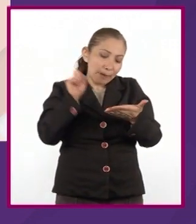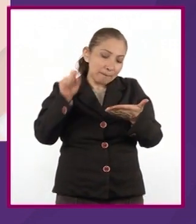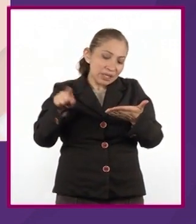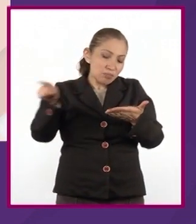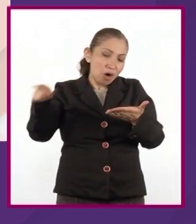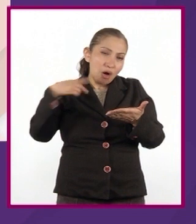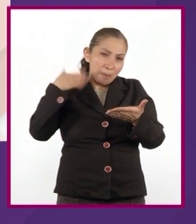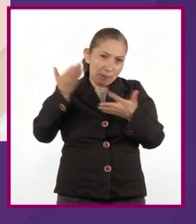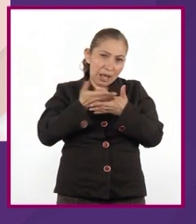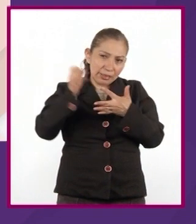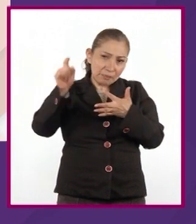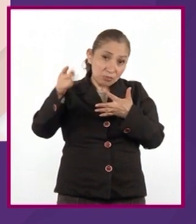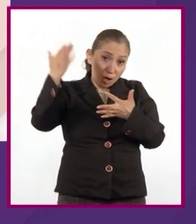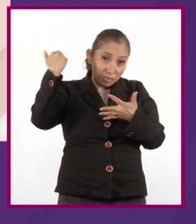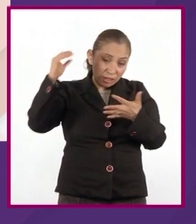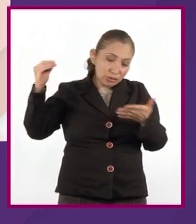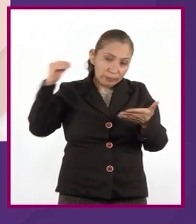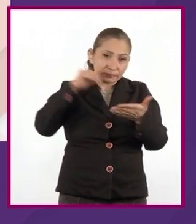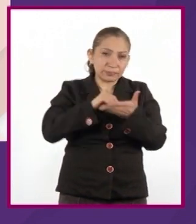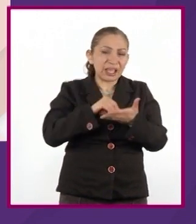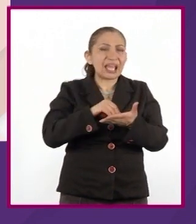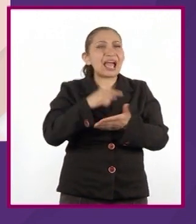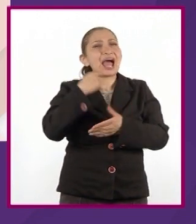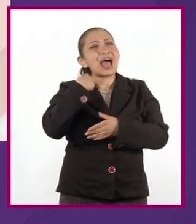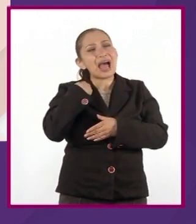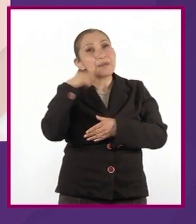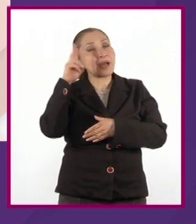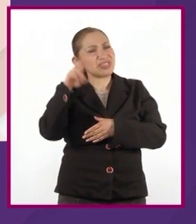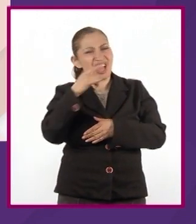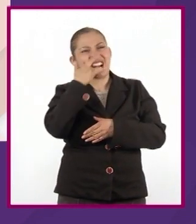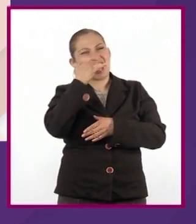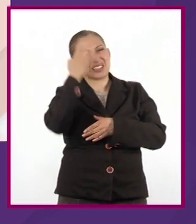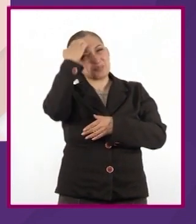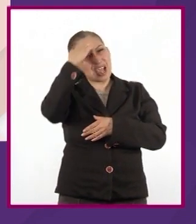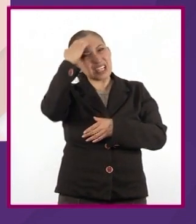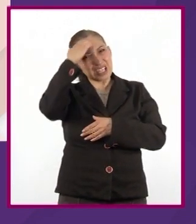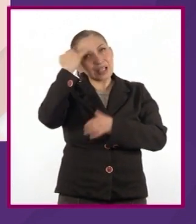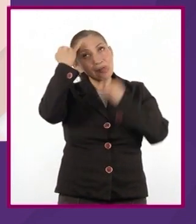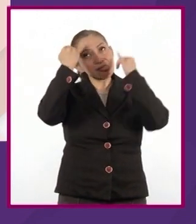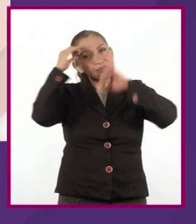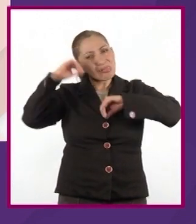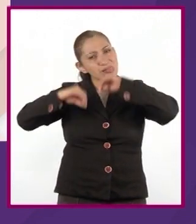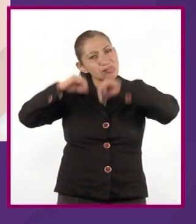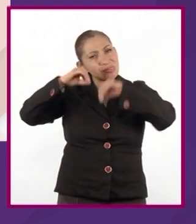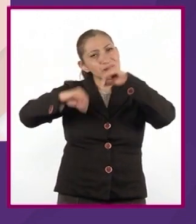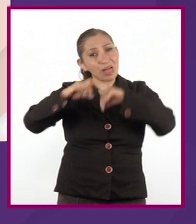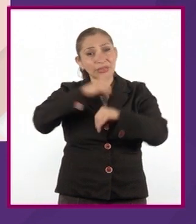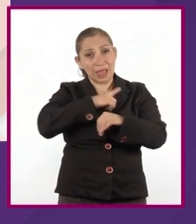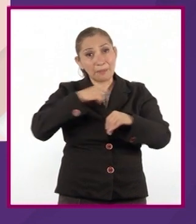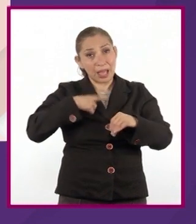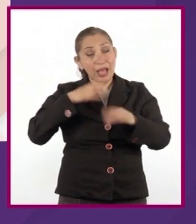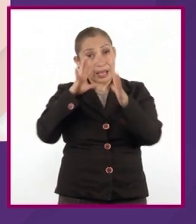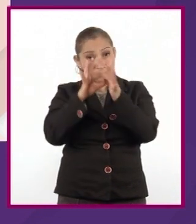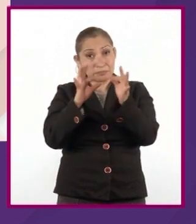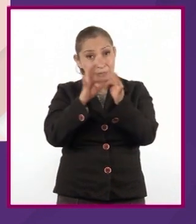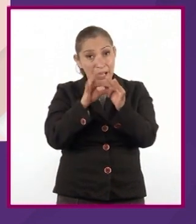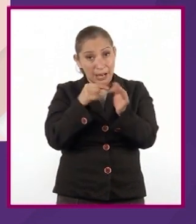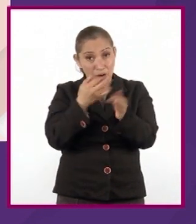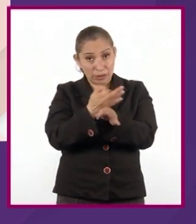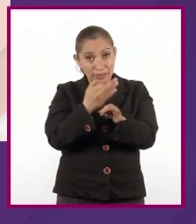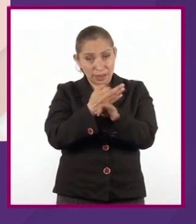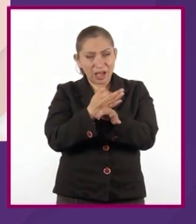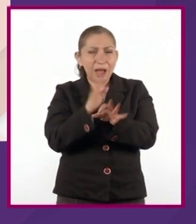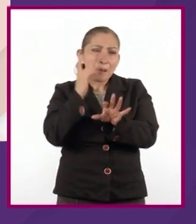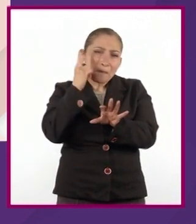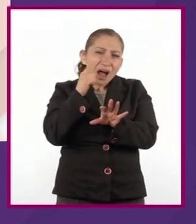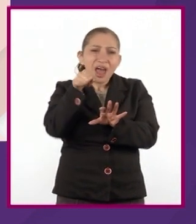de esa versión. Ha sido una rara experiencia creativa que merece ser explicada aunque